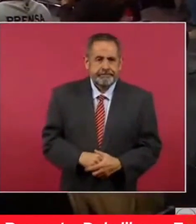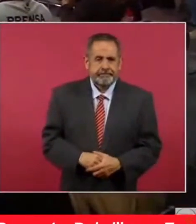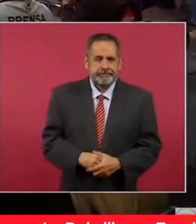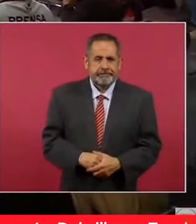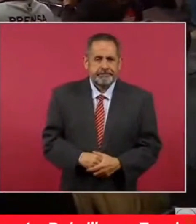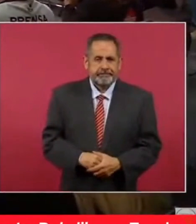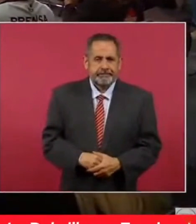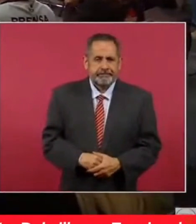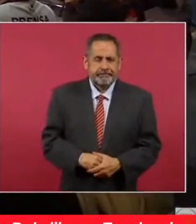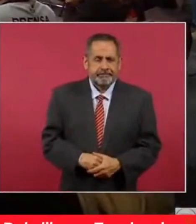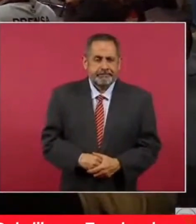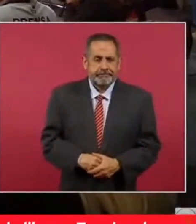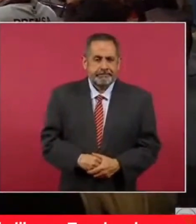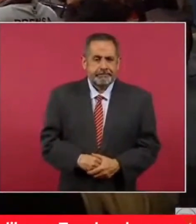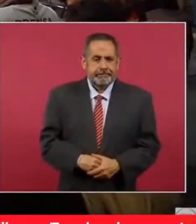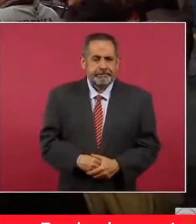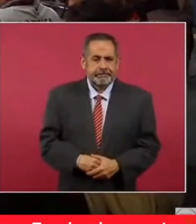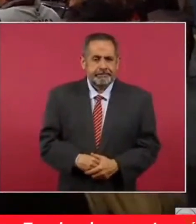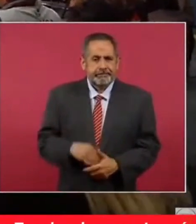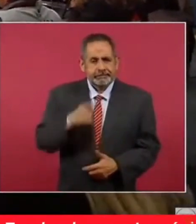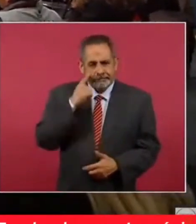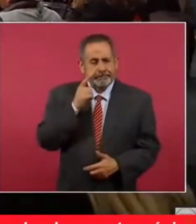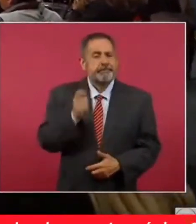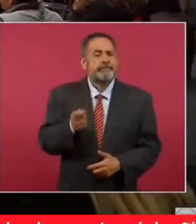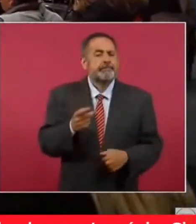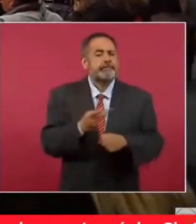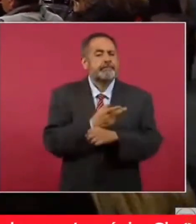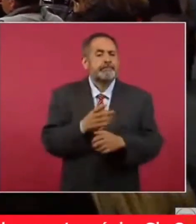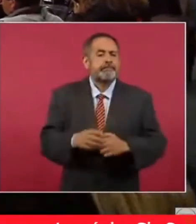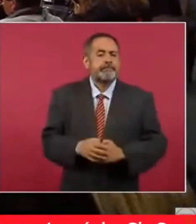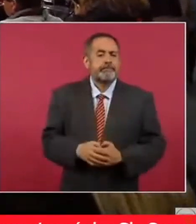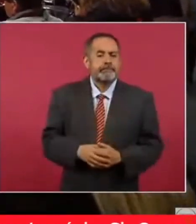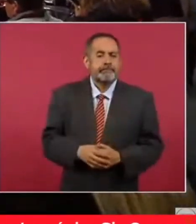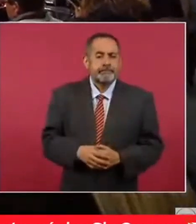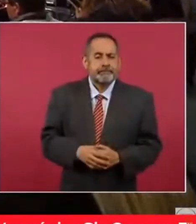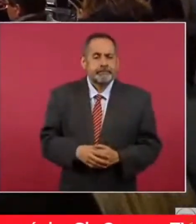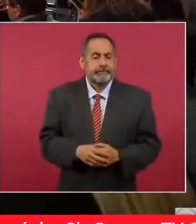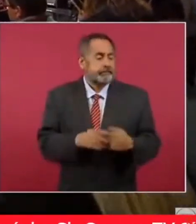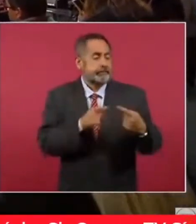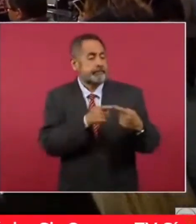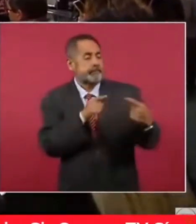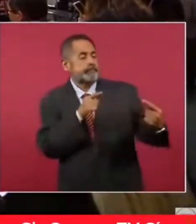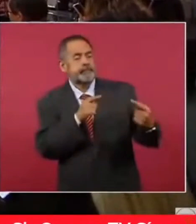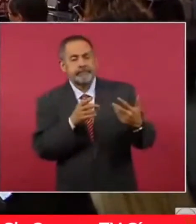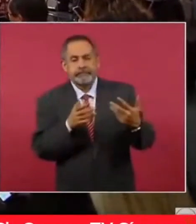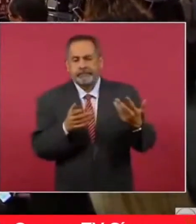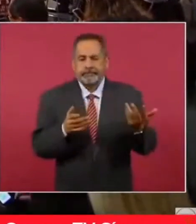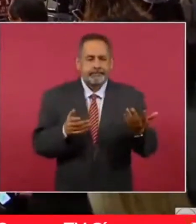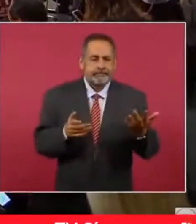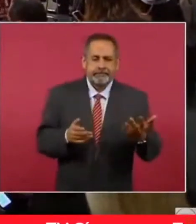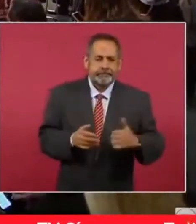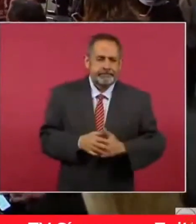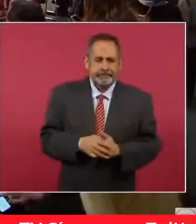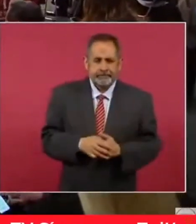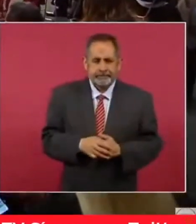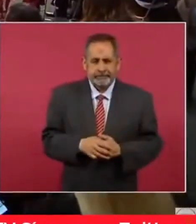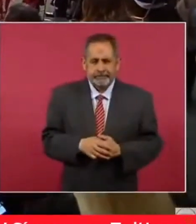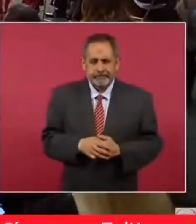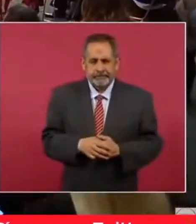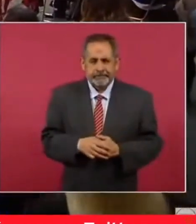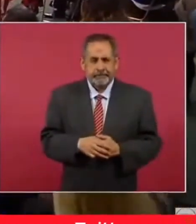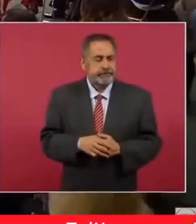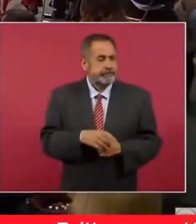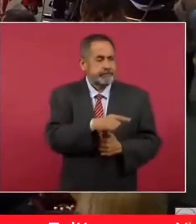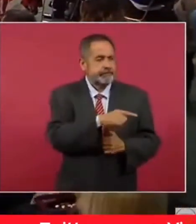pero resulta que los opositores, porque con el paso del tiempo,